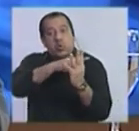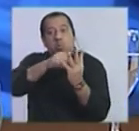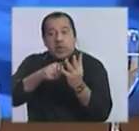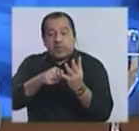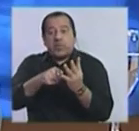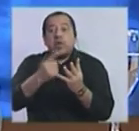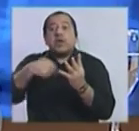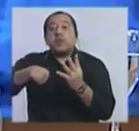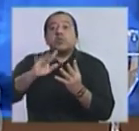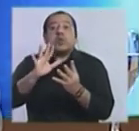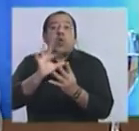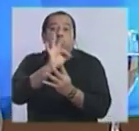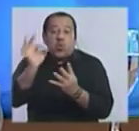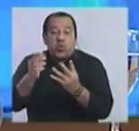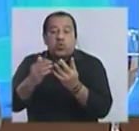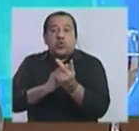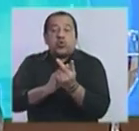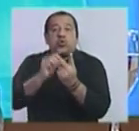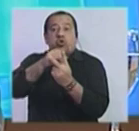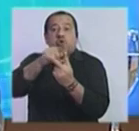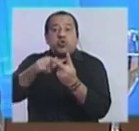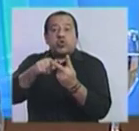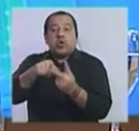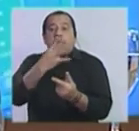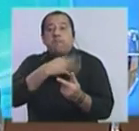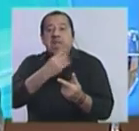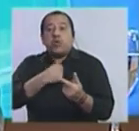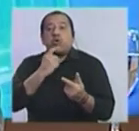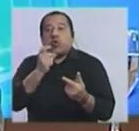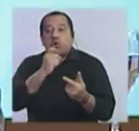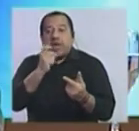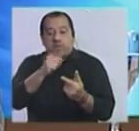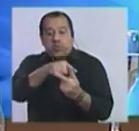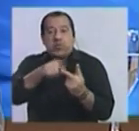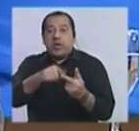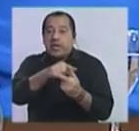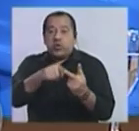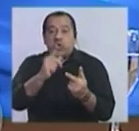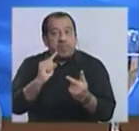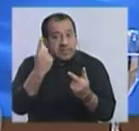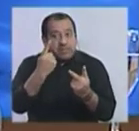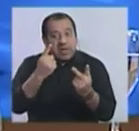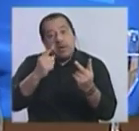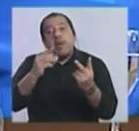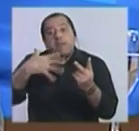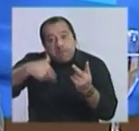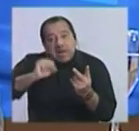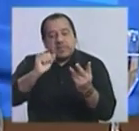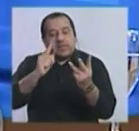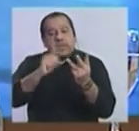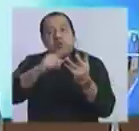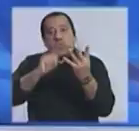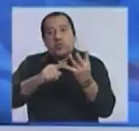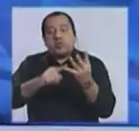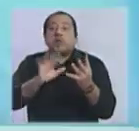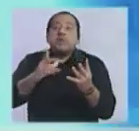O si es esta mecánica de acuerdos de A2 con el eje, digamos, en el candidato que va